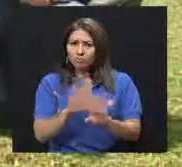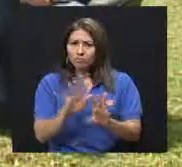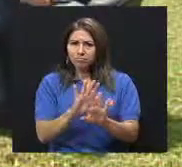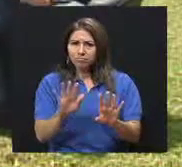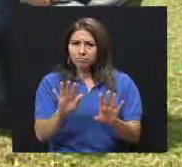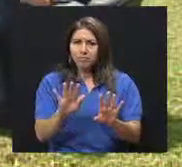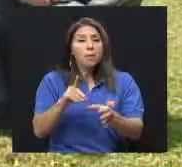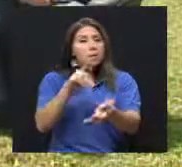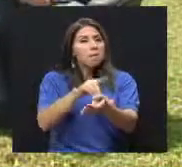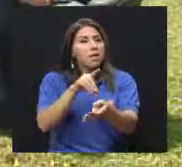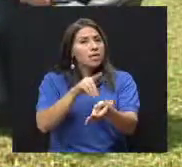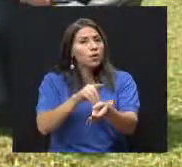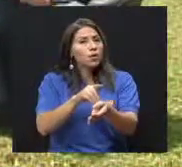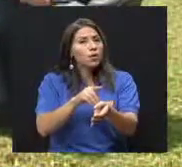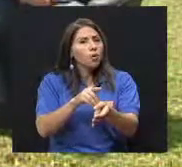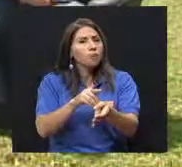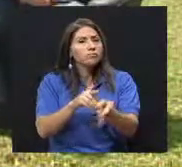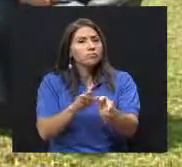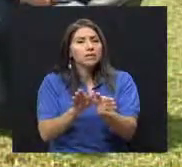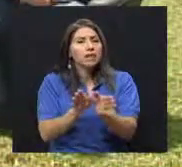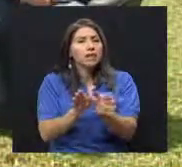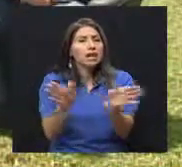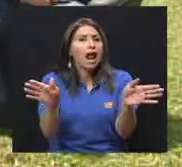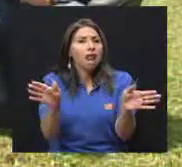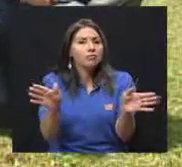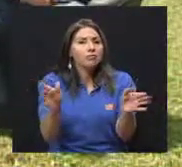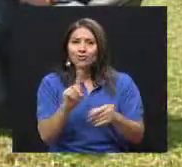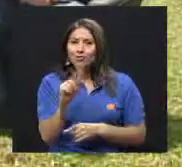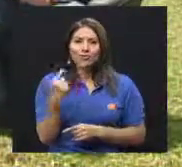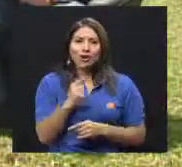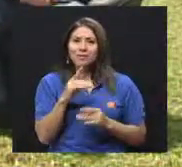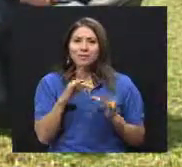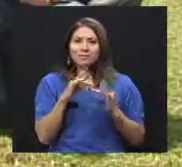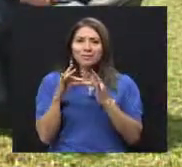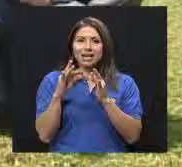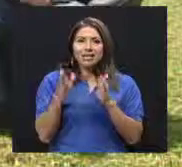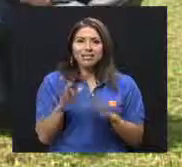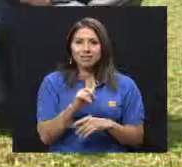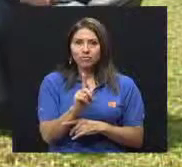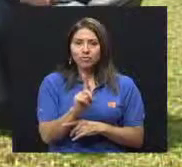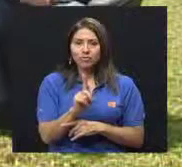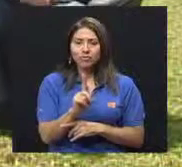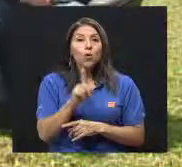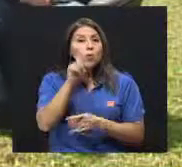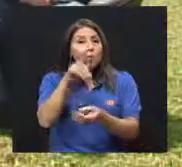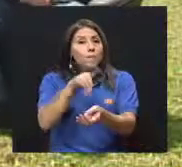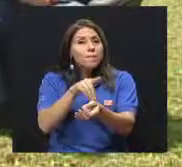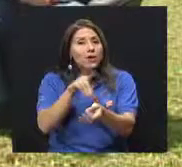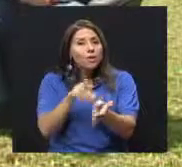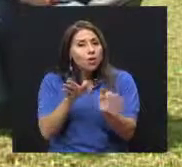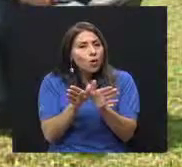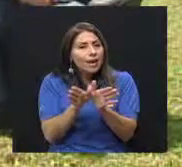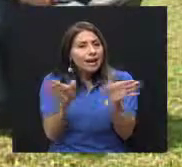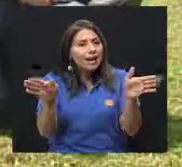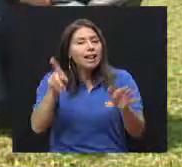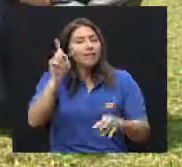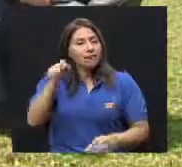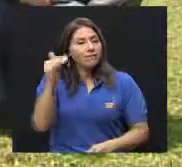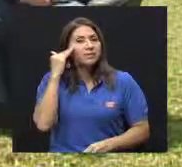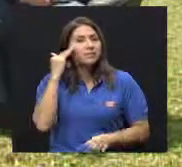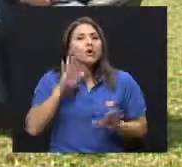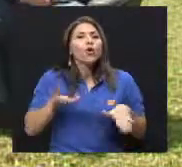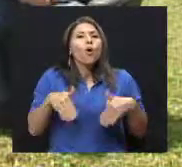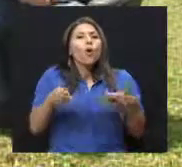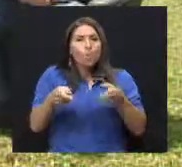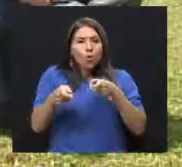el médico en general debe estar formado para manejar